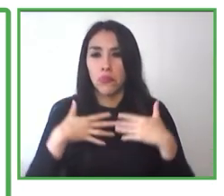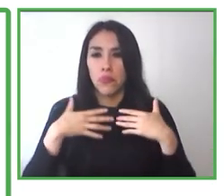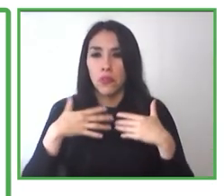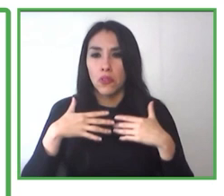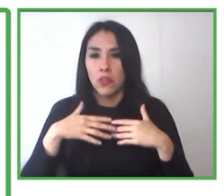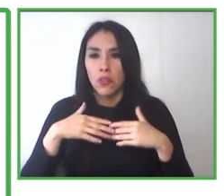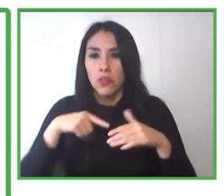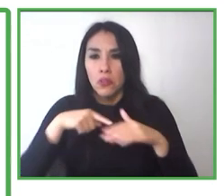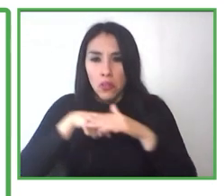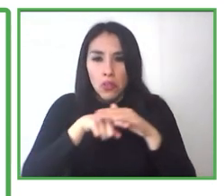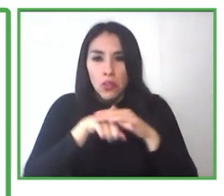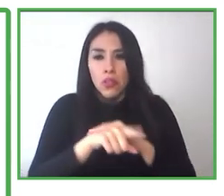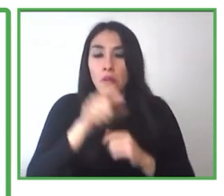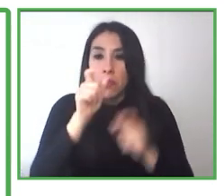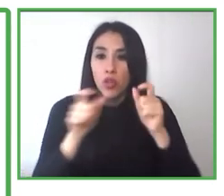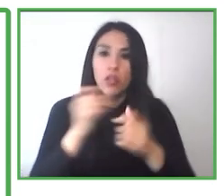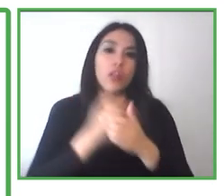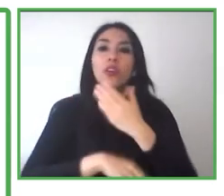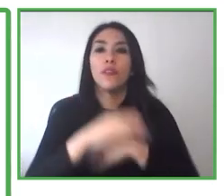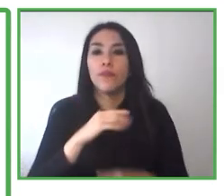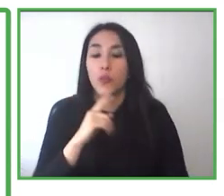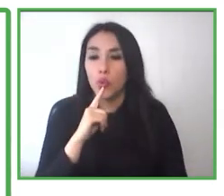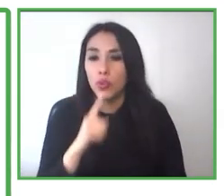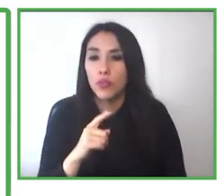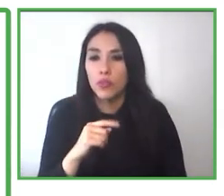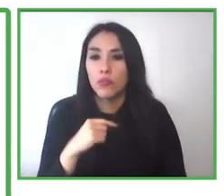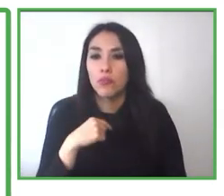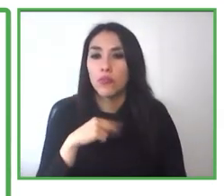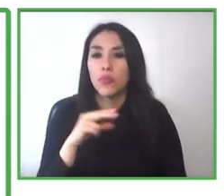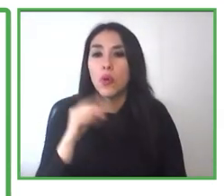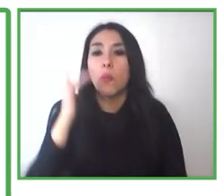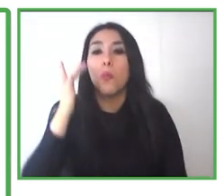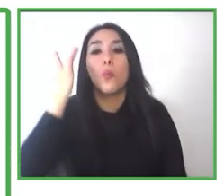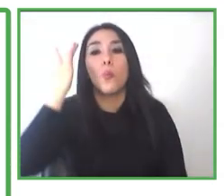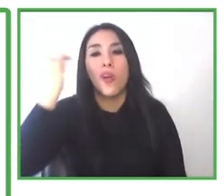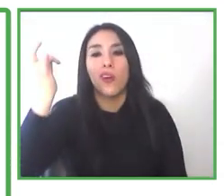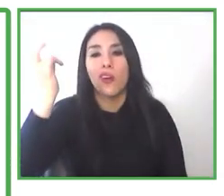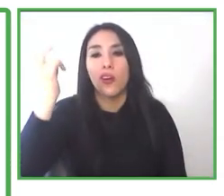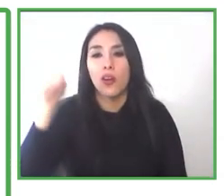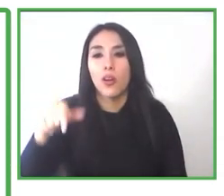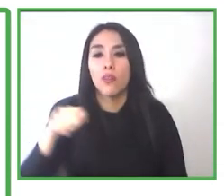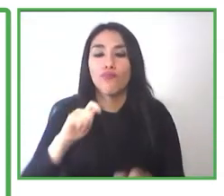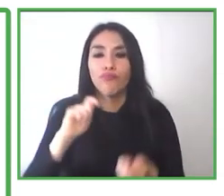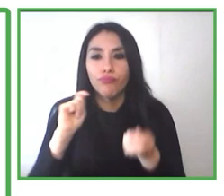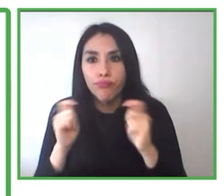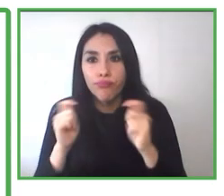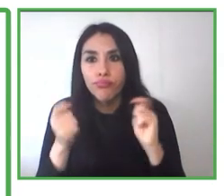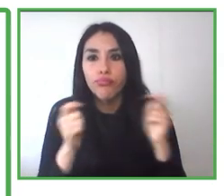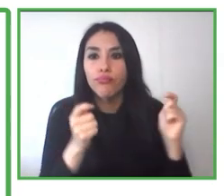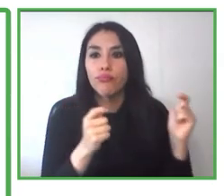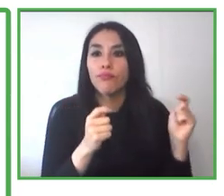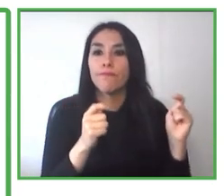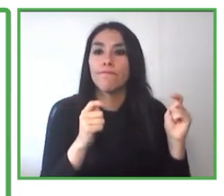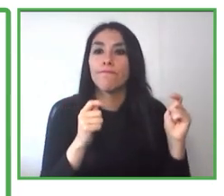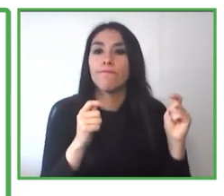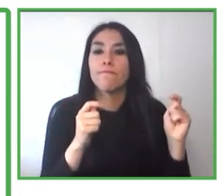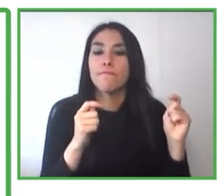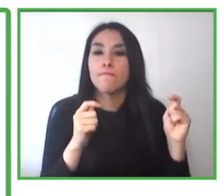los ajustes razonables no involucran un costo tan alto o un costo económico para la organización.